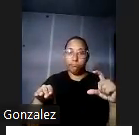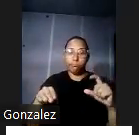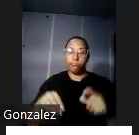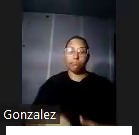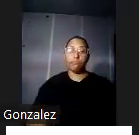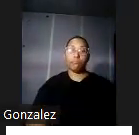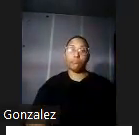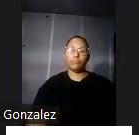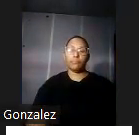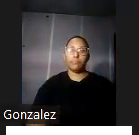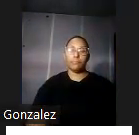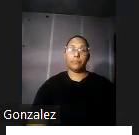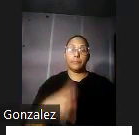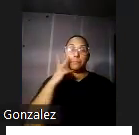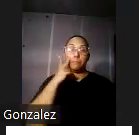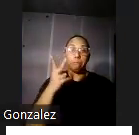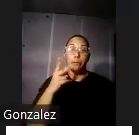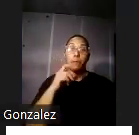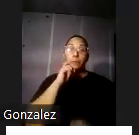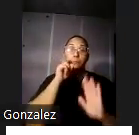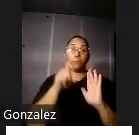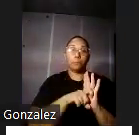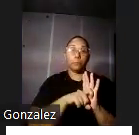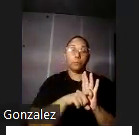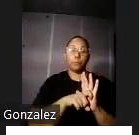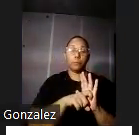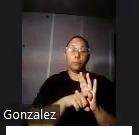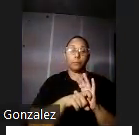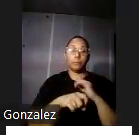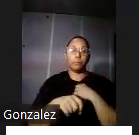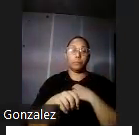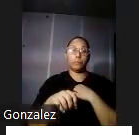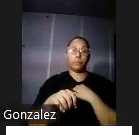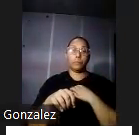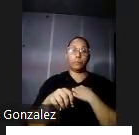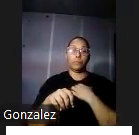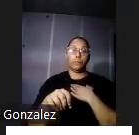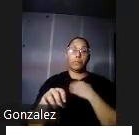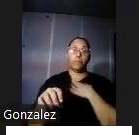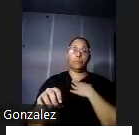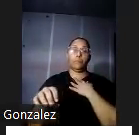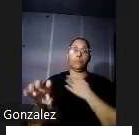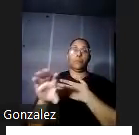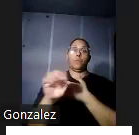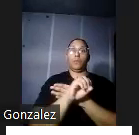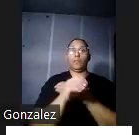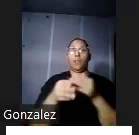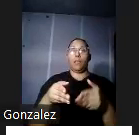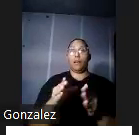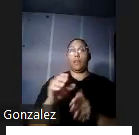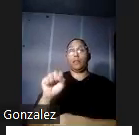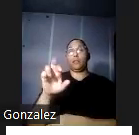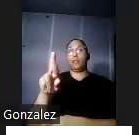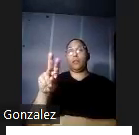y aquí vemos otras fotografías de lo que es el lado oeste o lo que sería la calle Cervantes como se